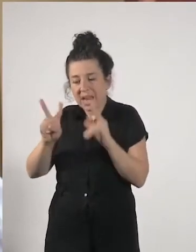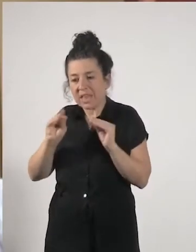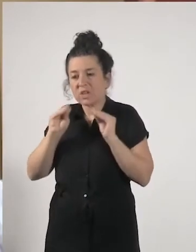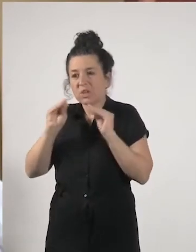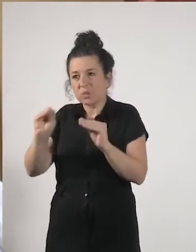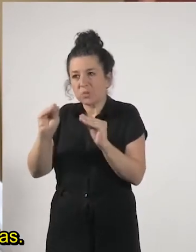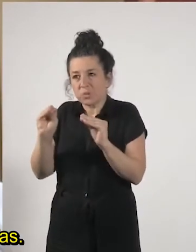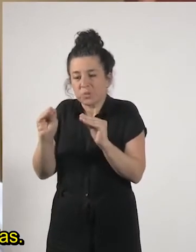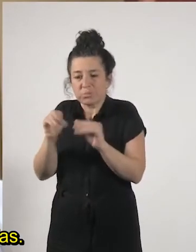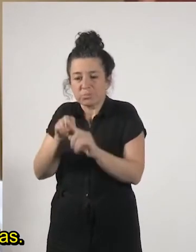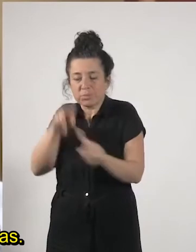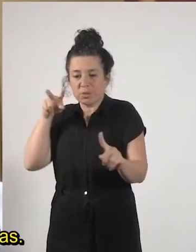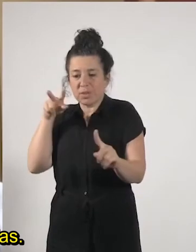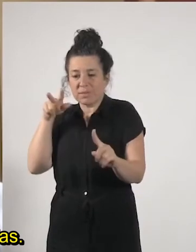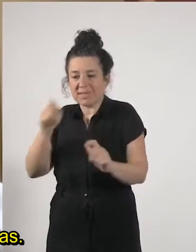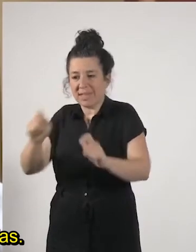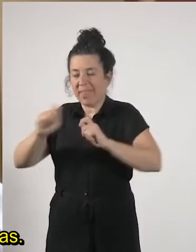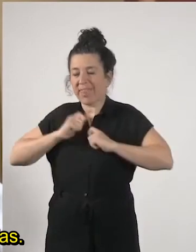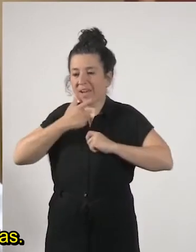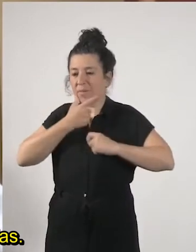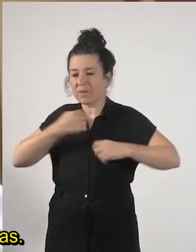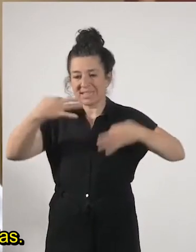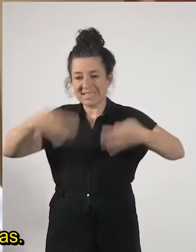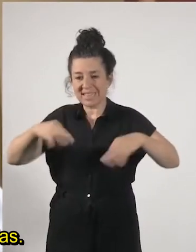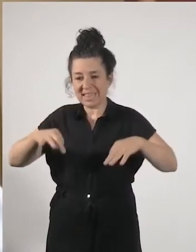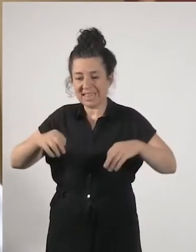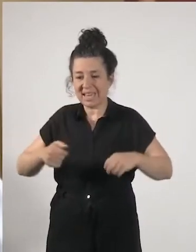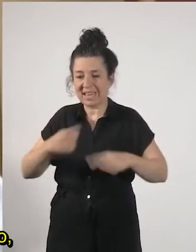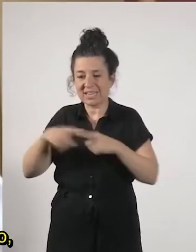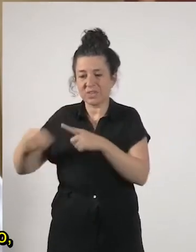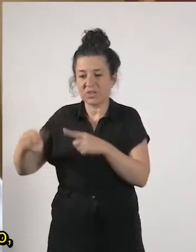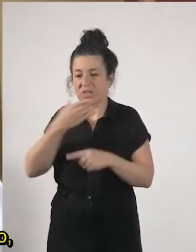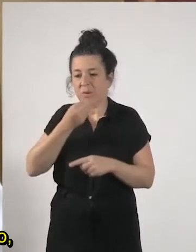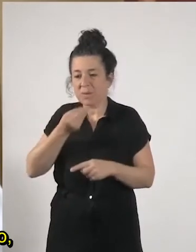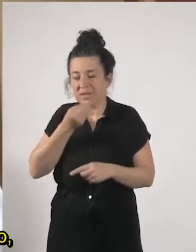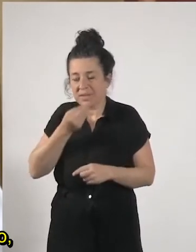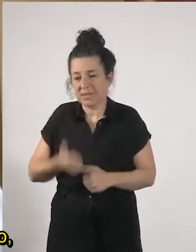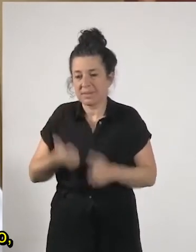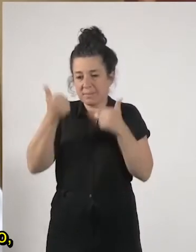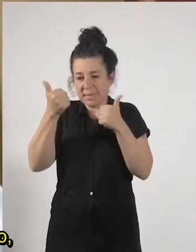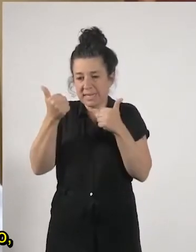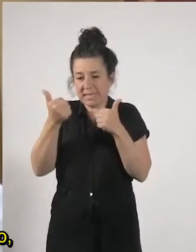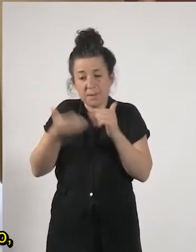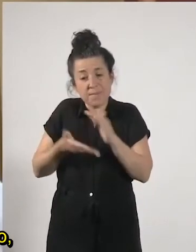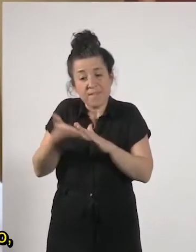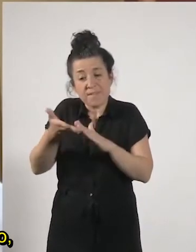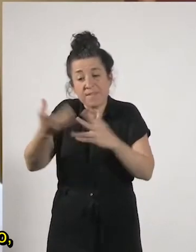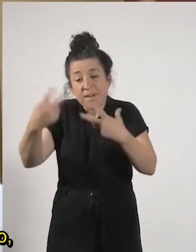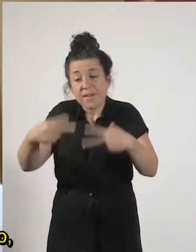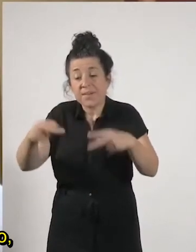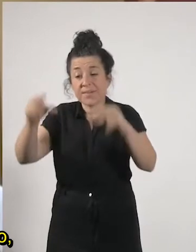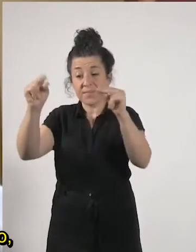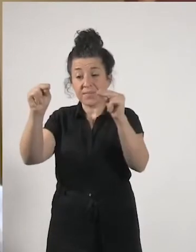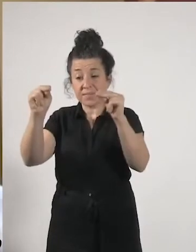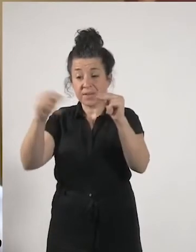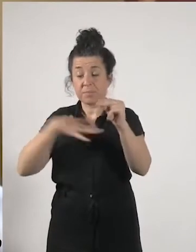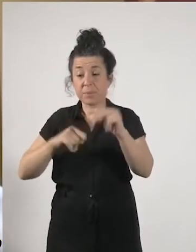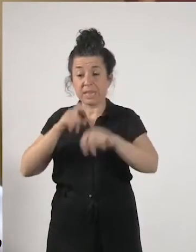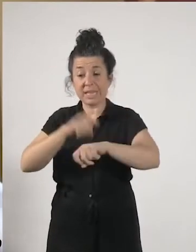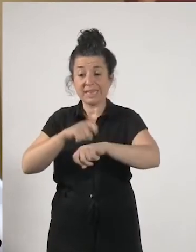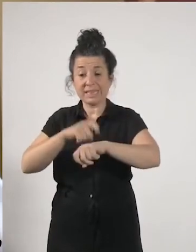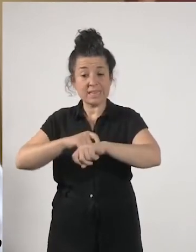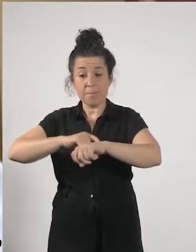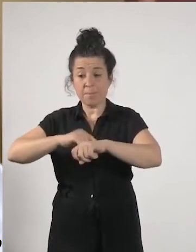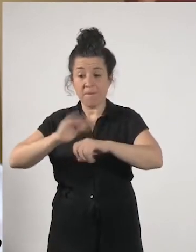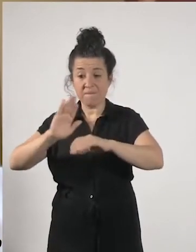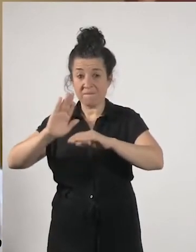como siempre muchísimo más bellas vamos a ir terminando pero aunque estoy fuera de tiempo voy a tomarme la